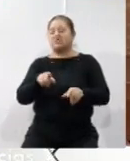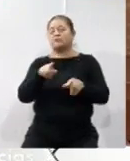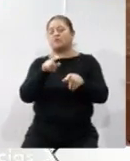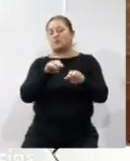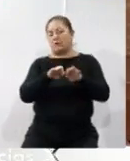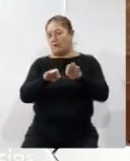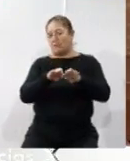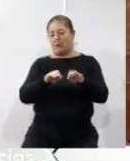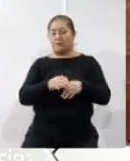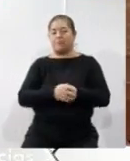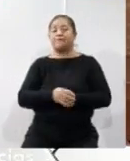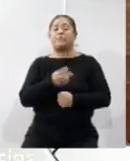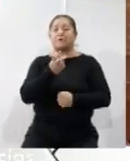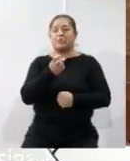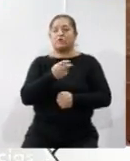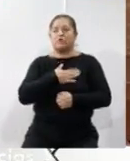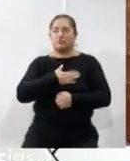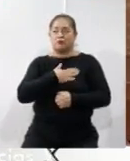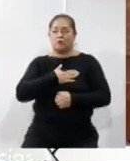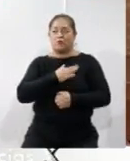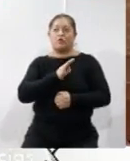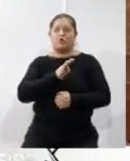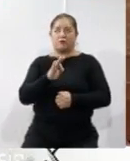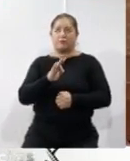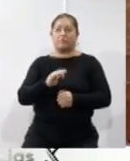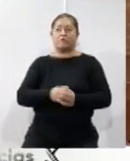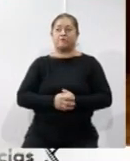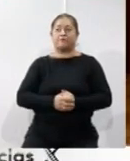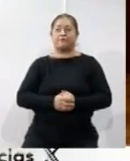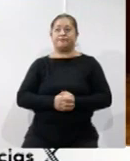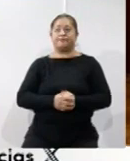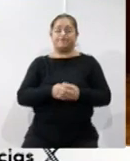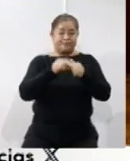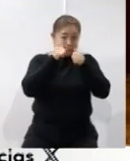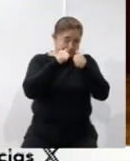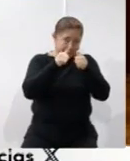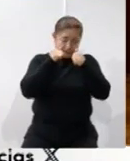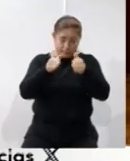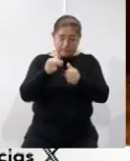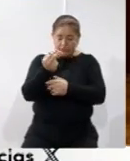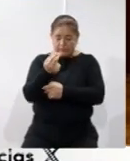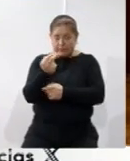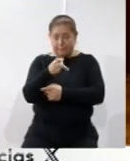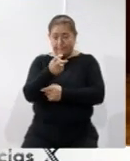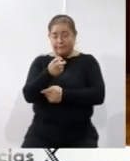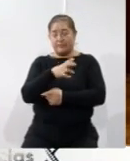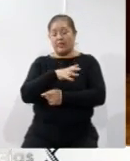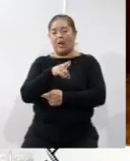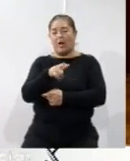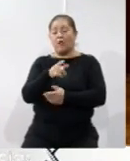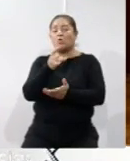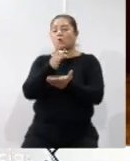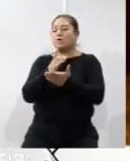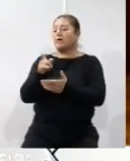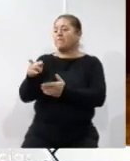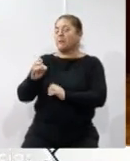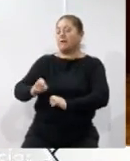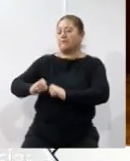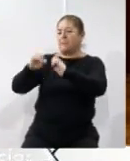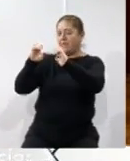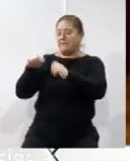Y eso también nos permite a nosotros atender una necesidad no sólo de custodia de inmuebles del Gobierno de México,